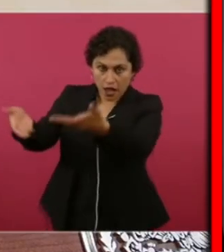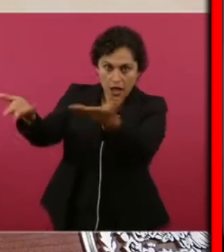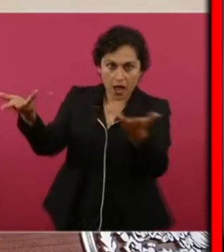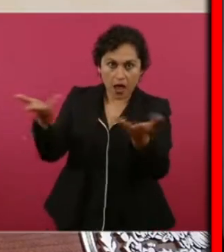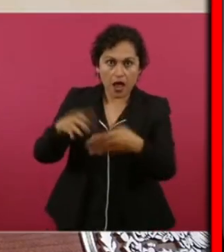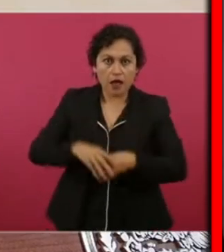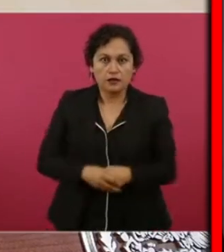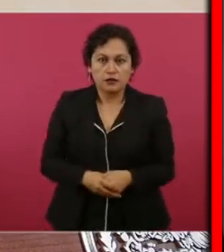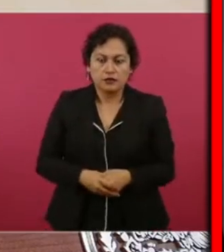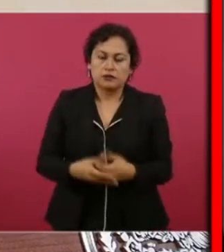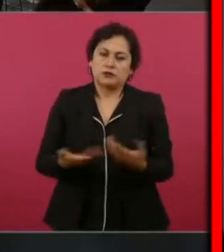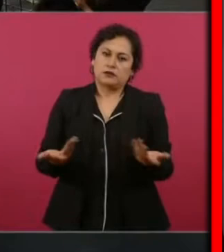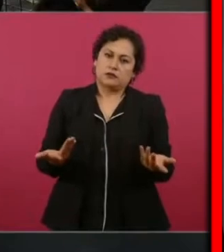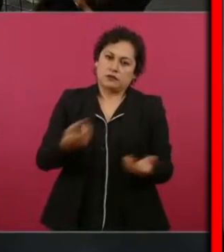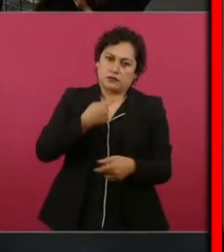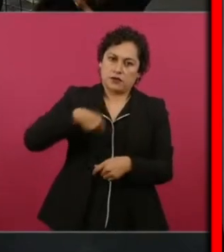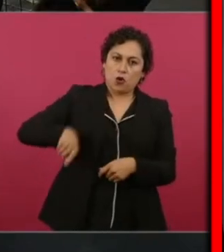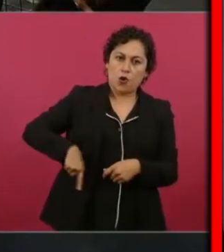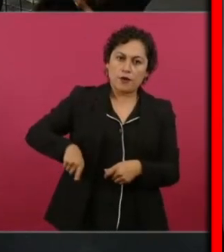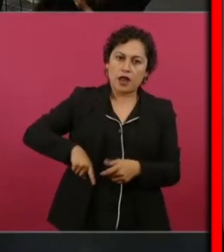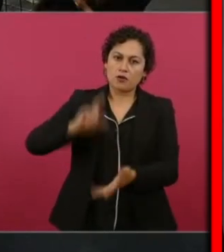y año con año hay que pagar